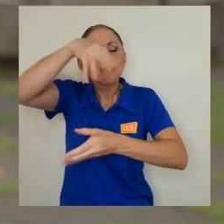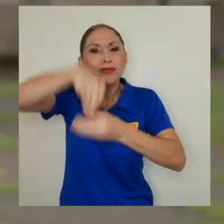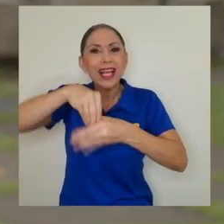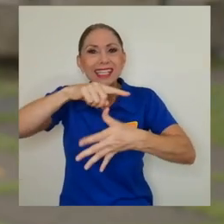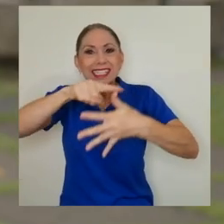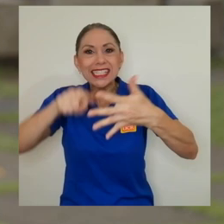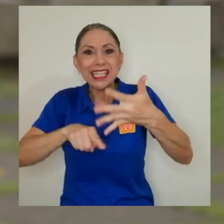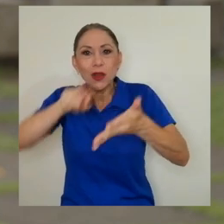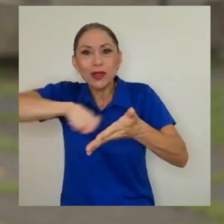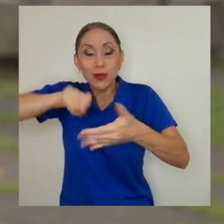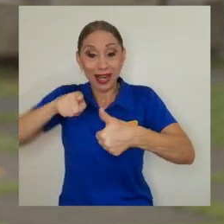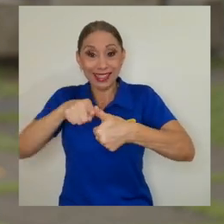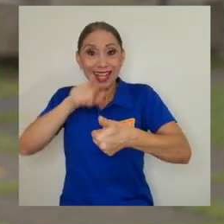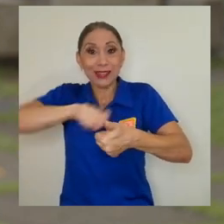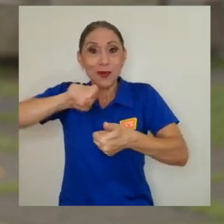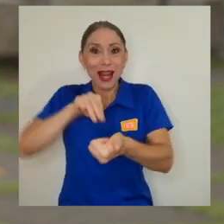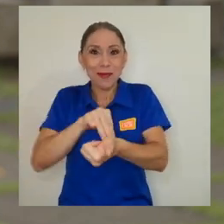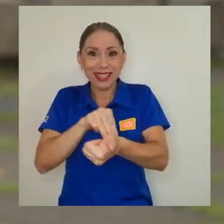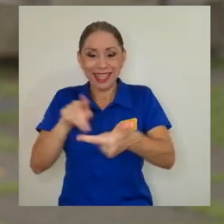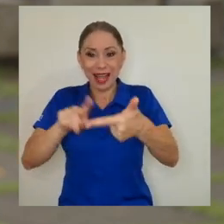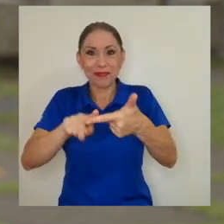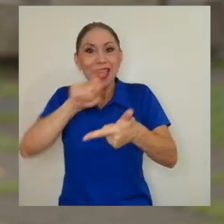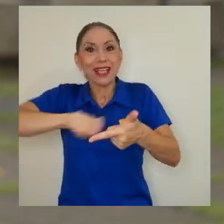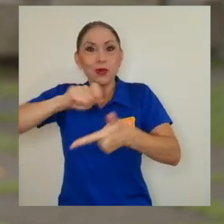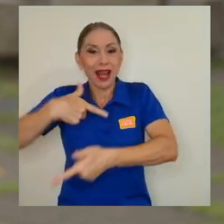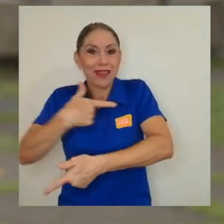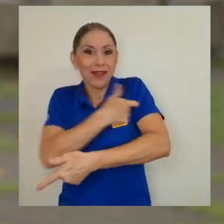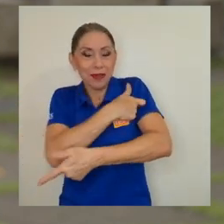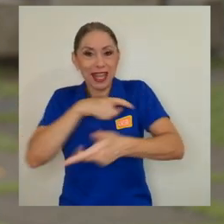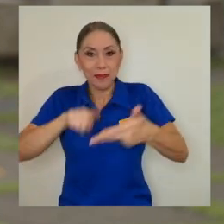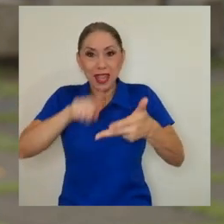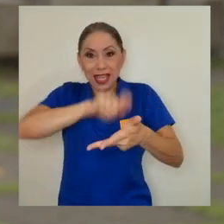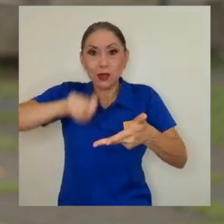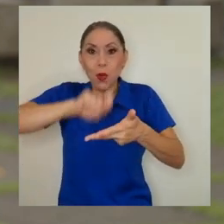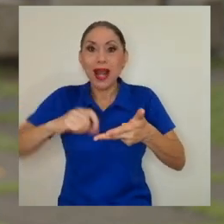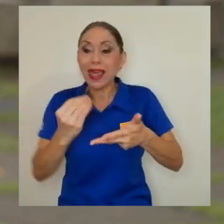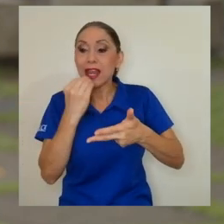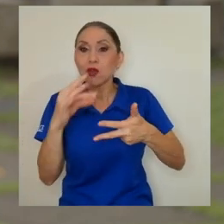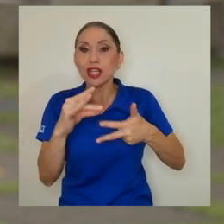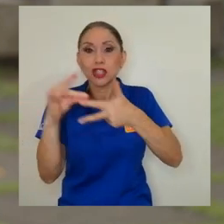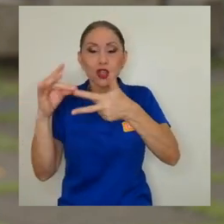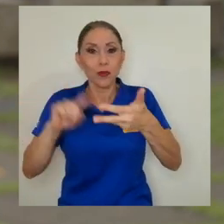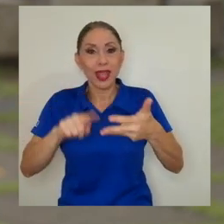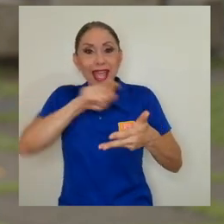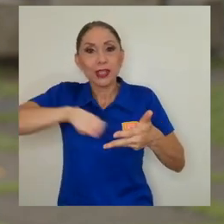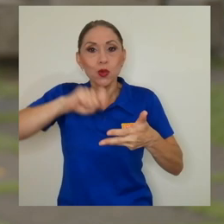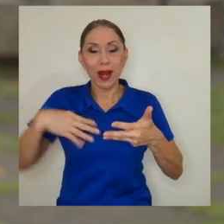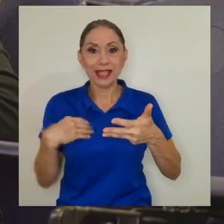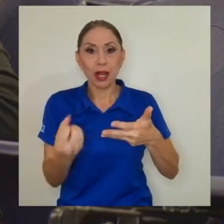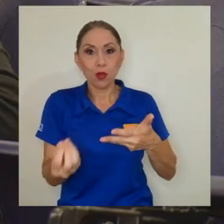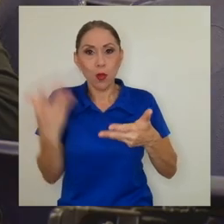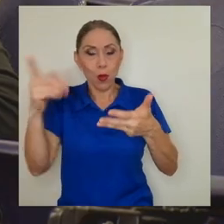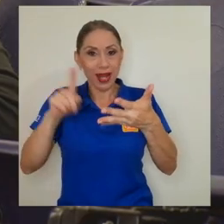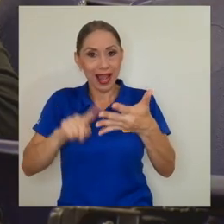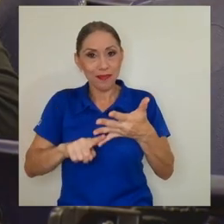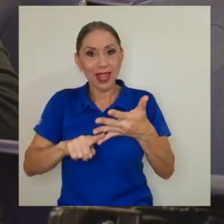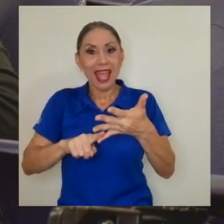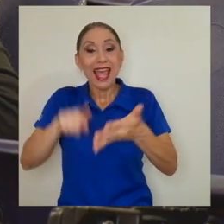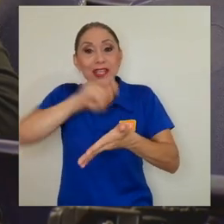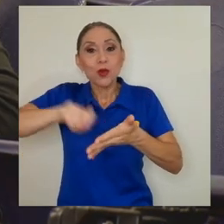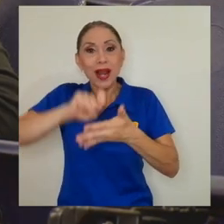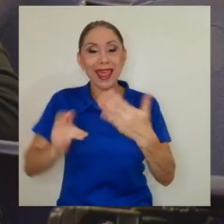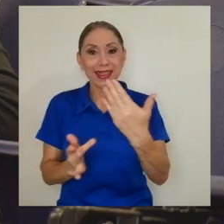Hoy está la Escuela de Medicina, por supuesto, la Escuela de Enfermería, la Escuela de Nutrición, la Escuela de Salud Pública y la Escuela de